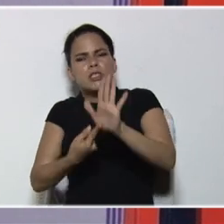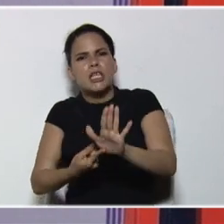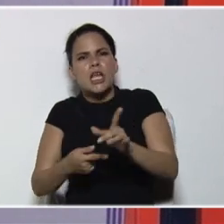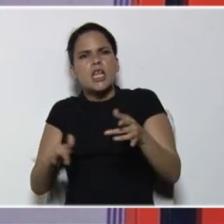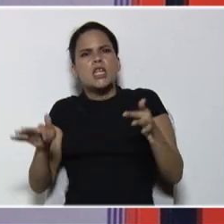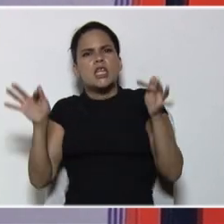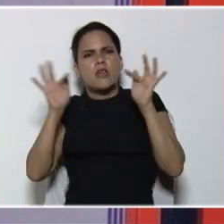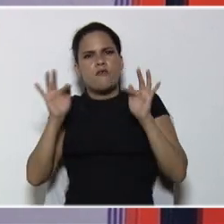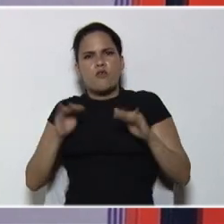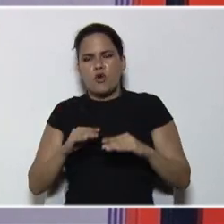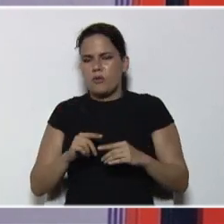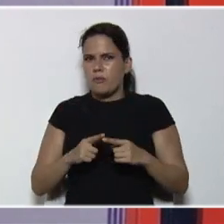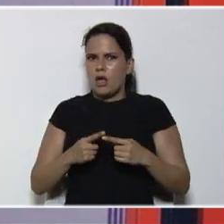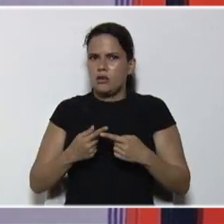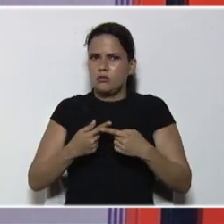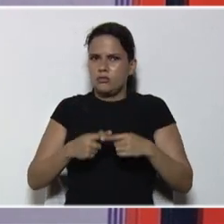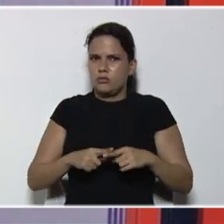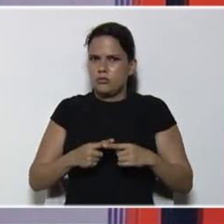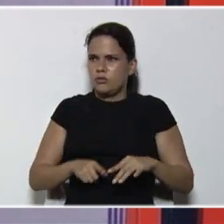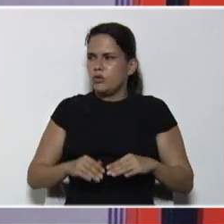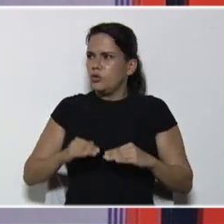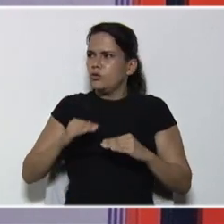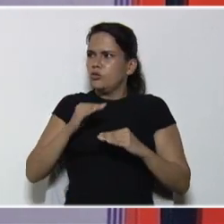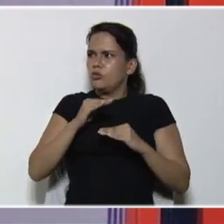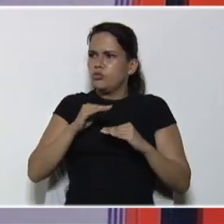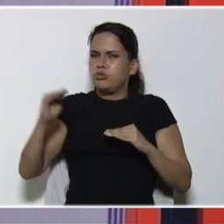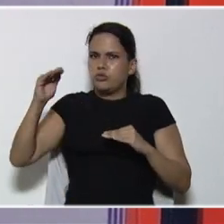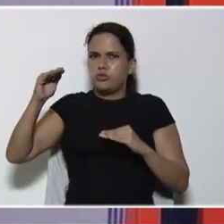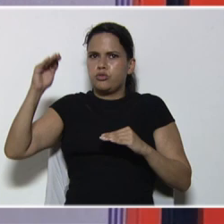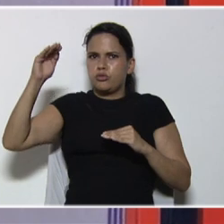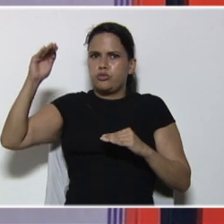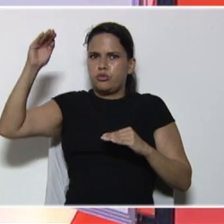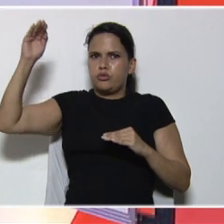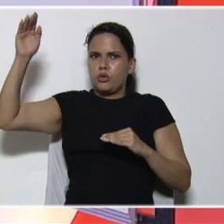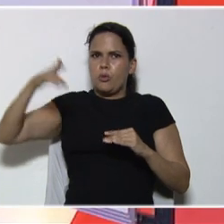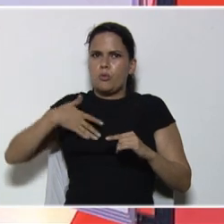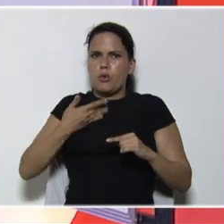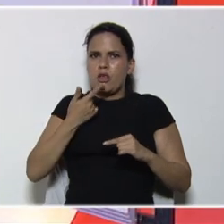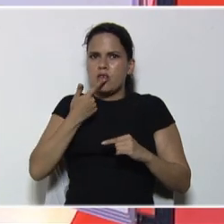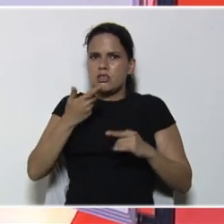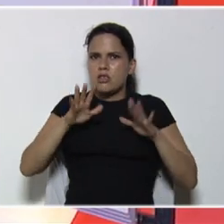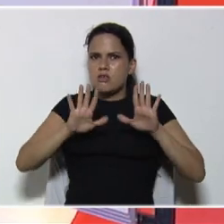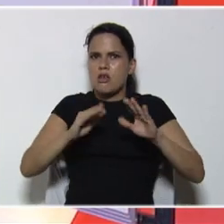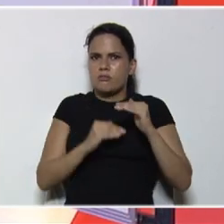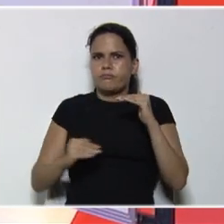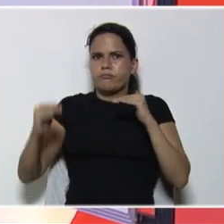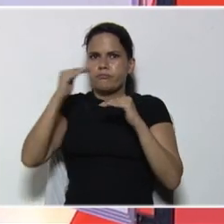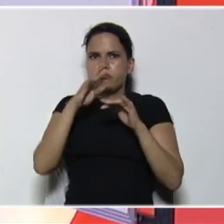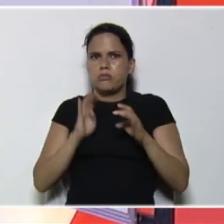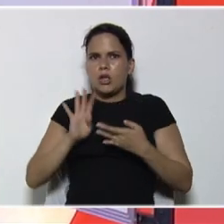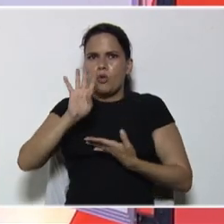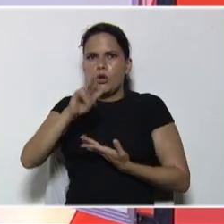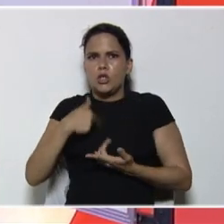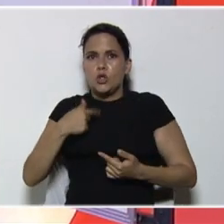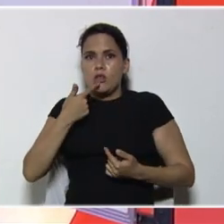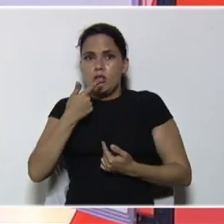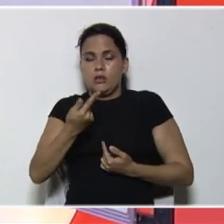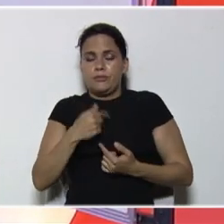exponencial, 10 elevado a la 4, esto también nos sirve, en notación científica, para cantidades grandes,